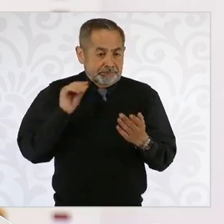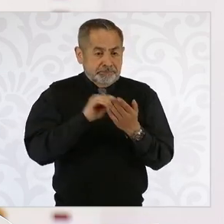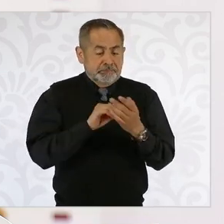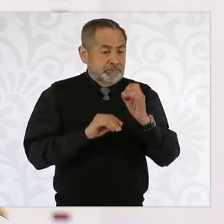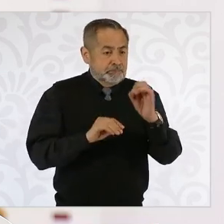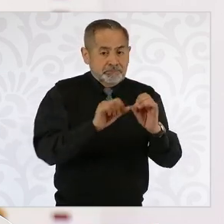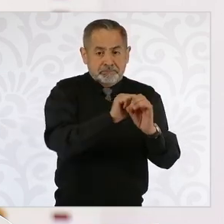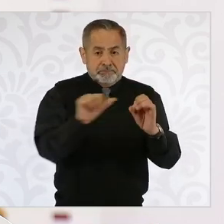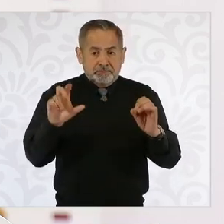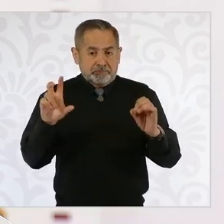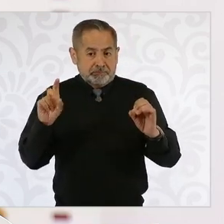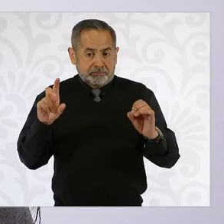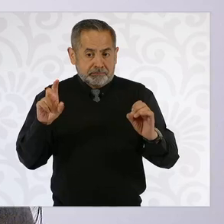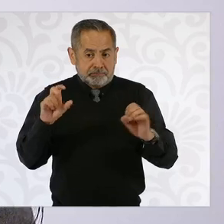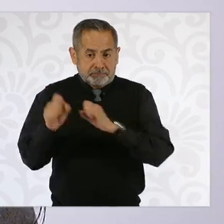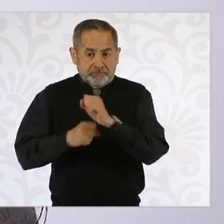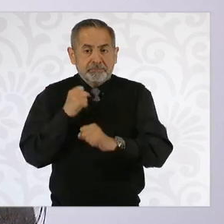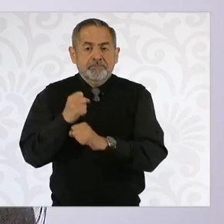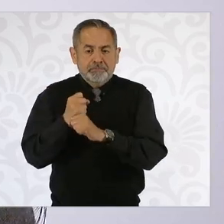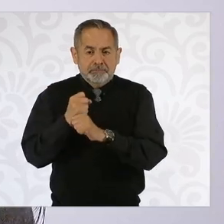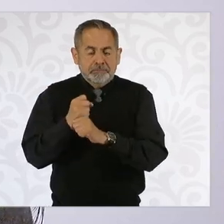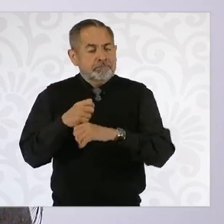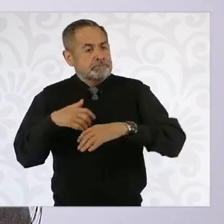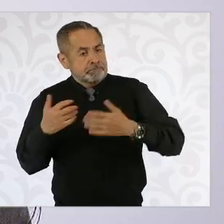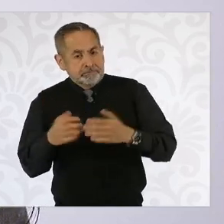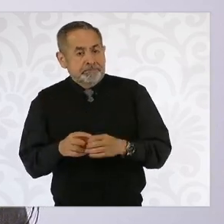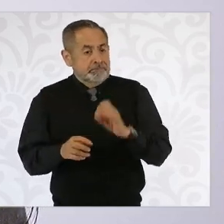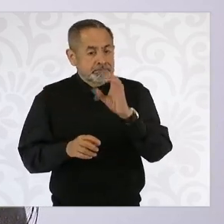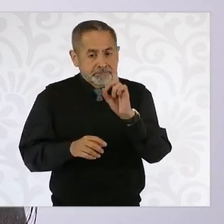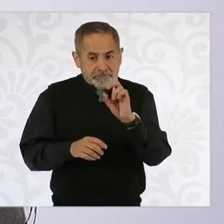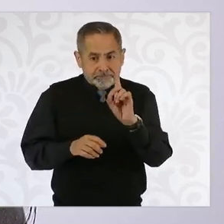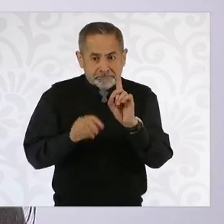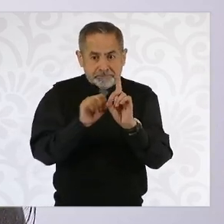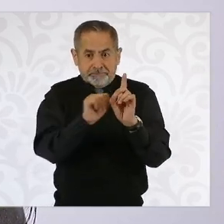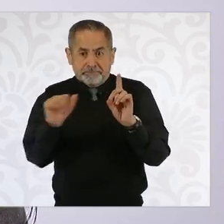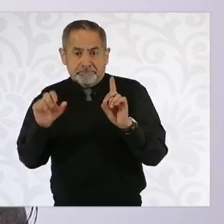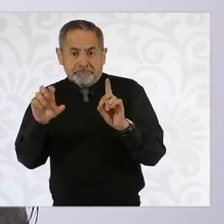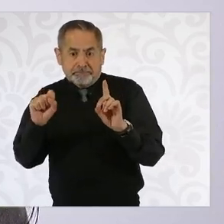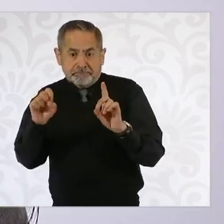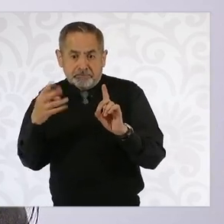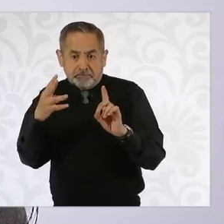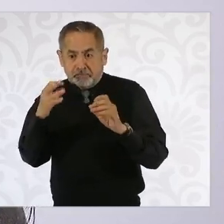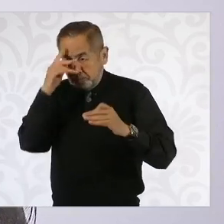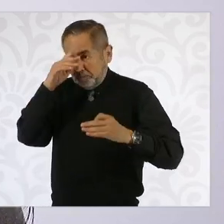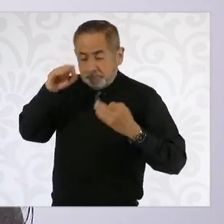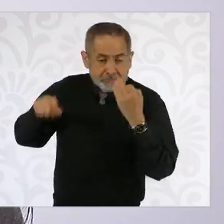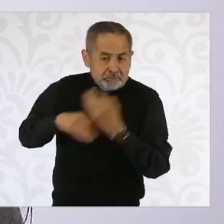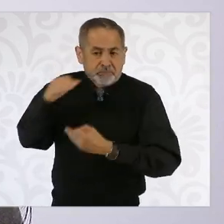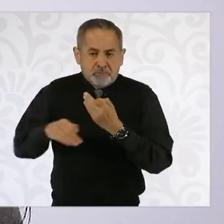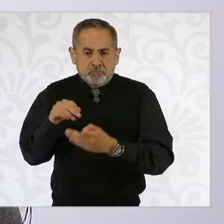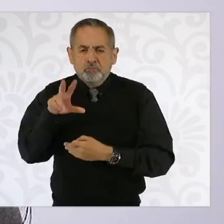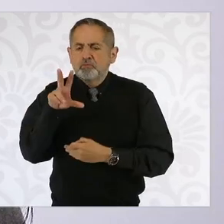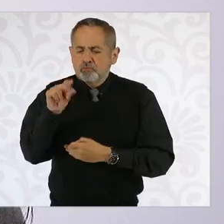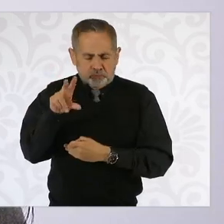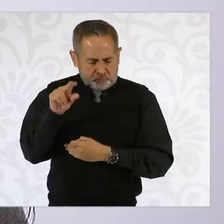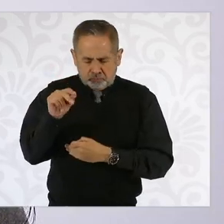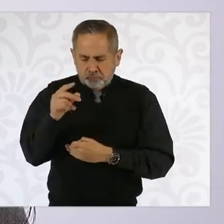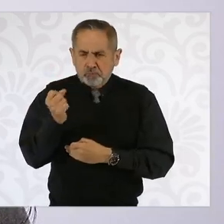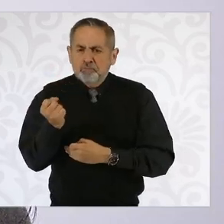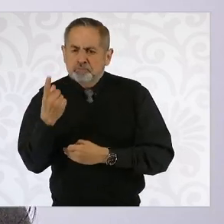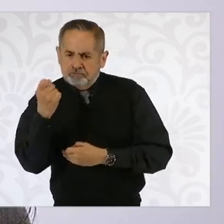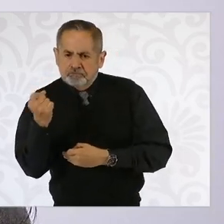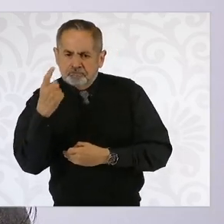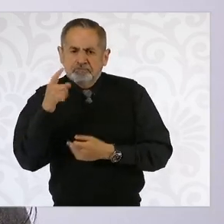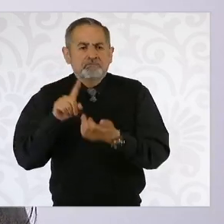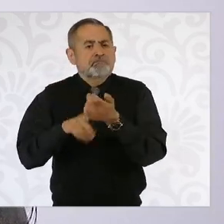30 años y de 30 a 64 no es universal en todo el país, lo es donde